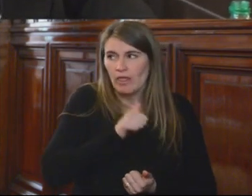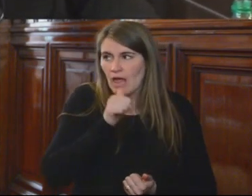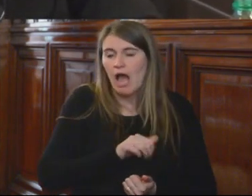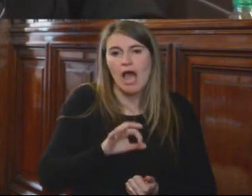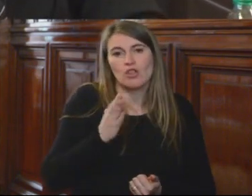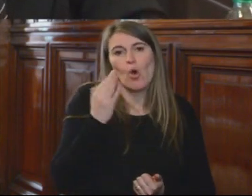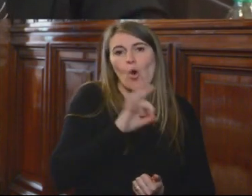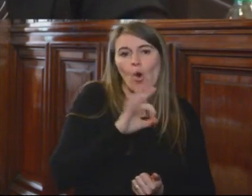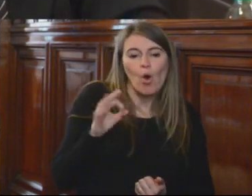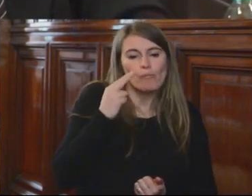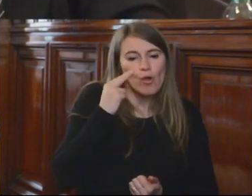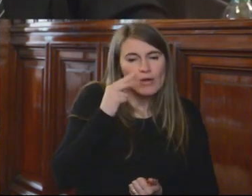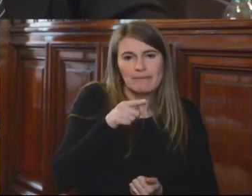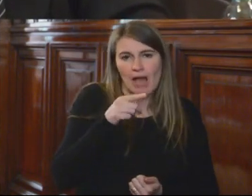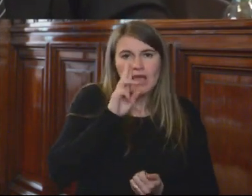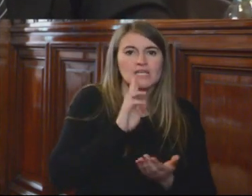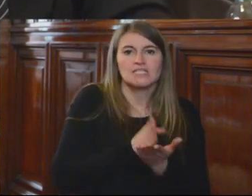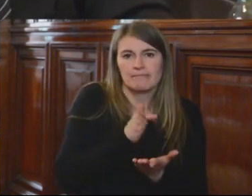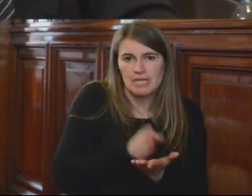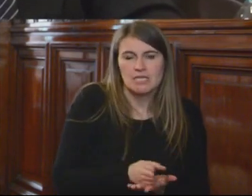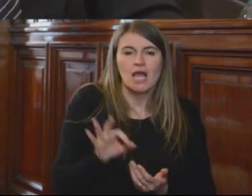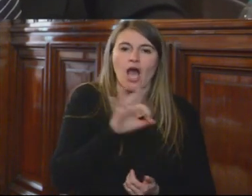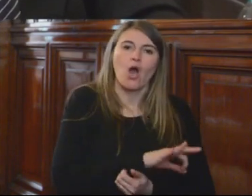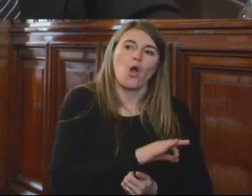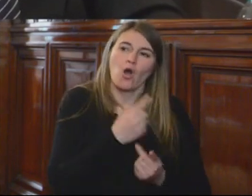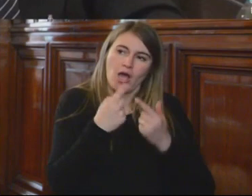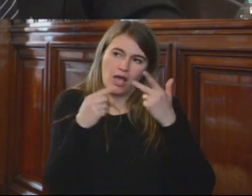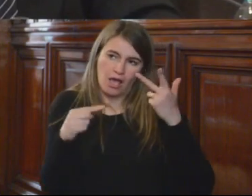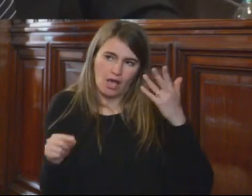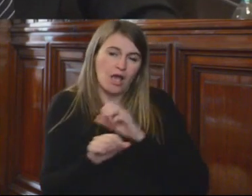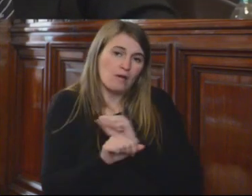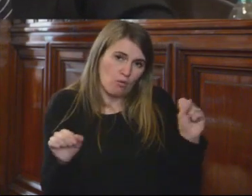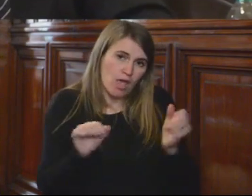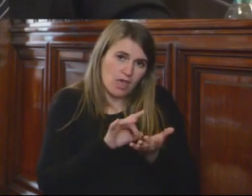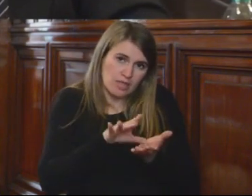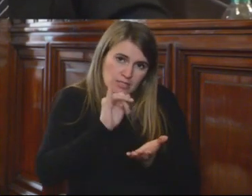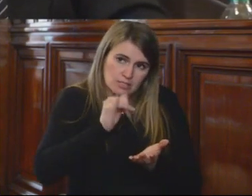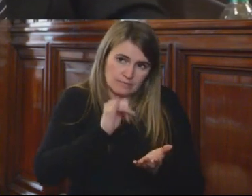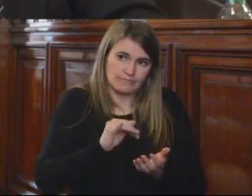disciplinarios, por temas de diferente índole, es decir, no existe